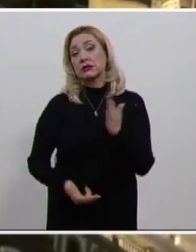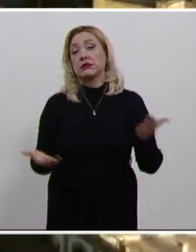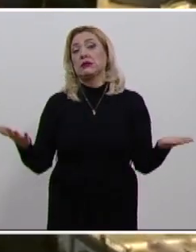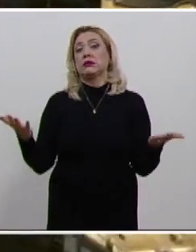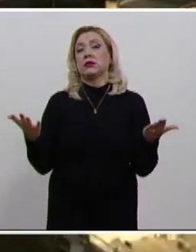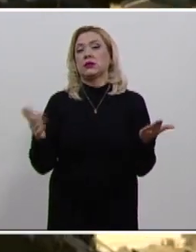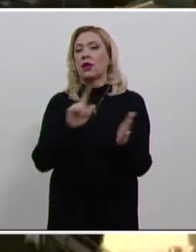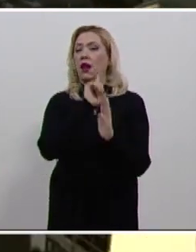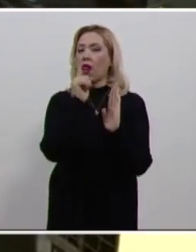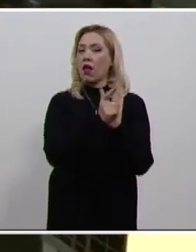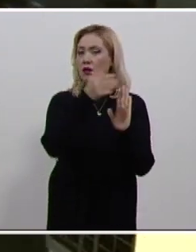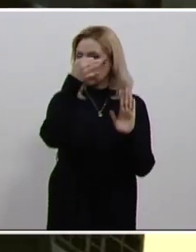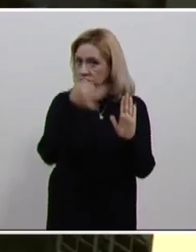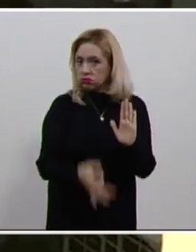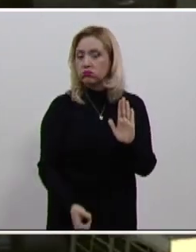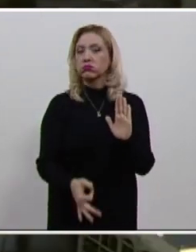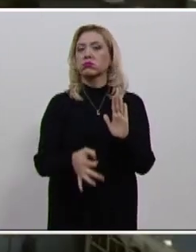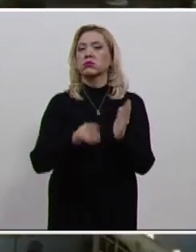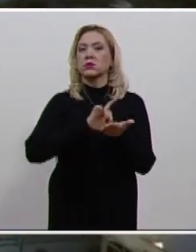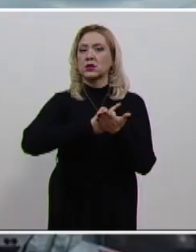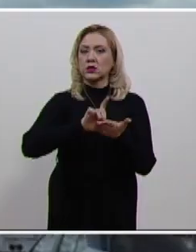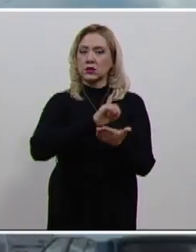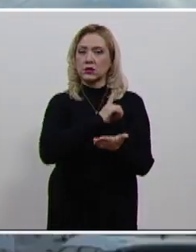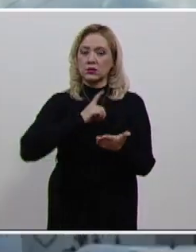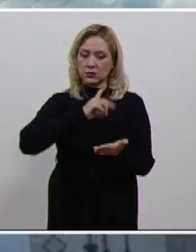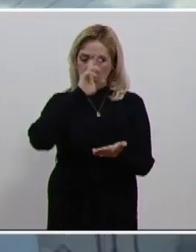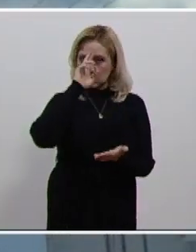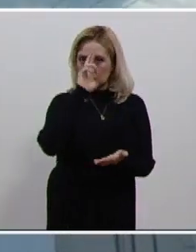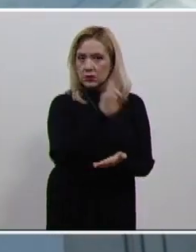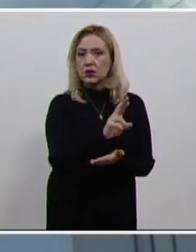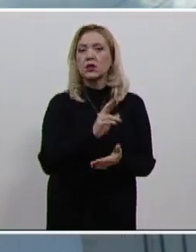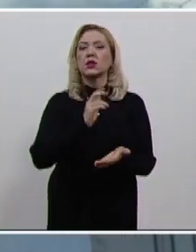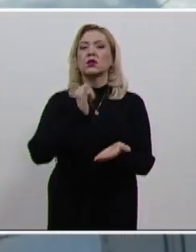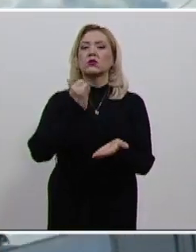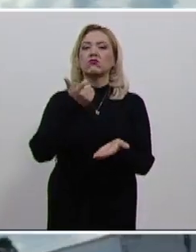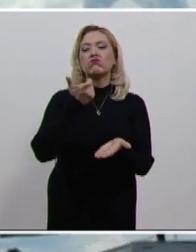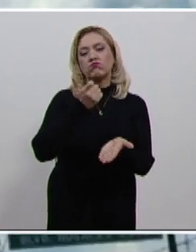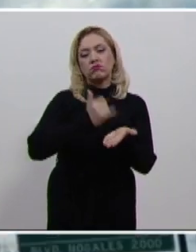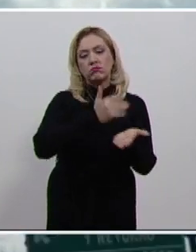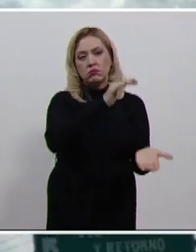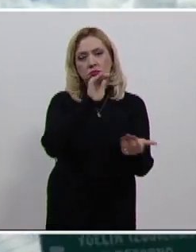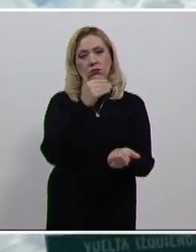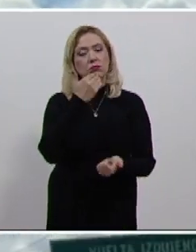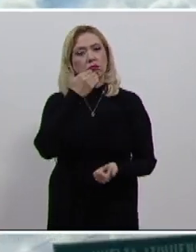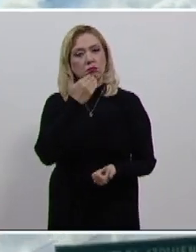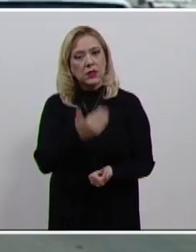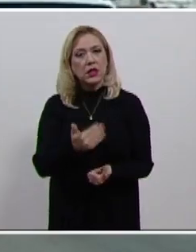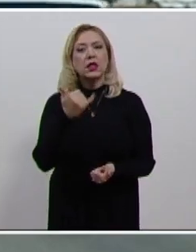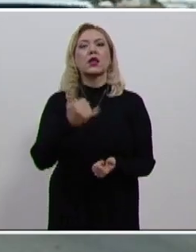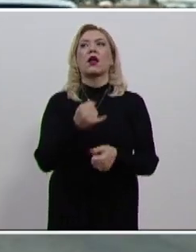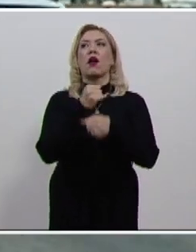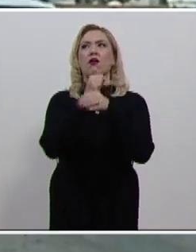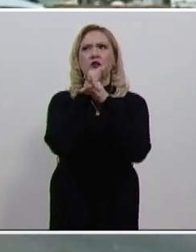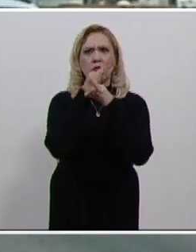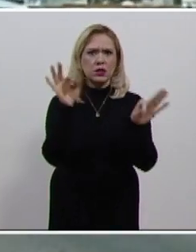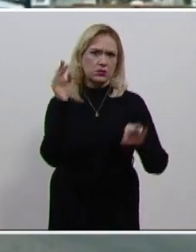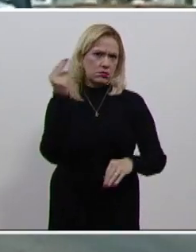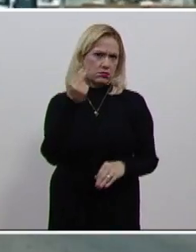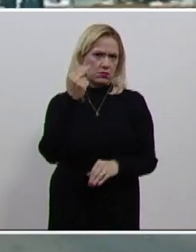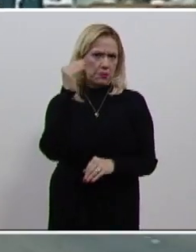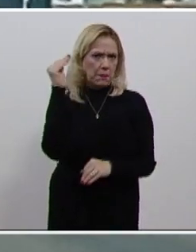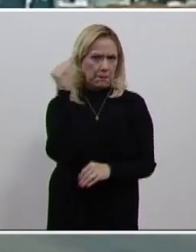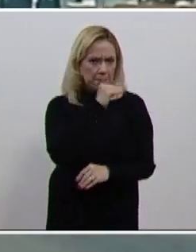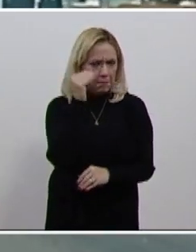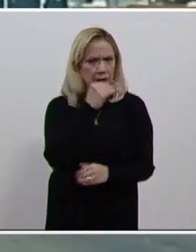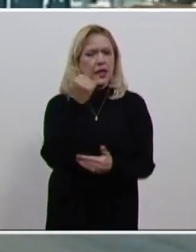de legalidad, proporcionalidad, equidad tributaria y gratuidad del acceso a la información, así como del